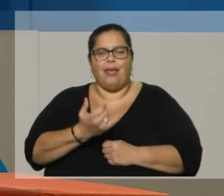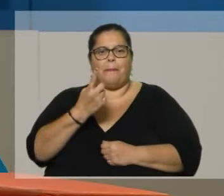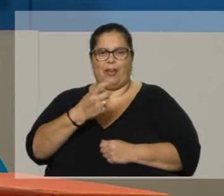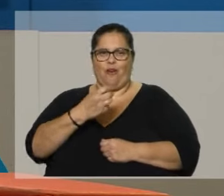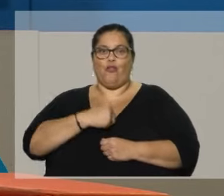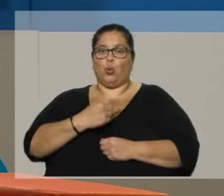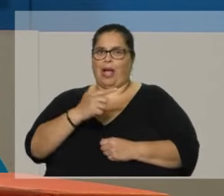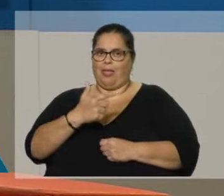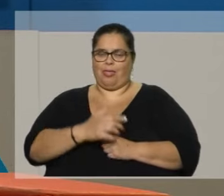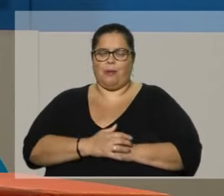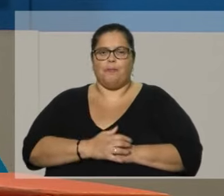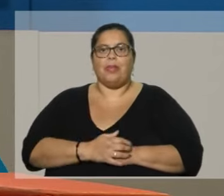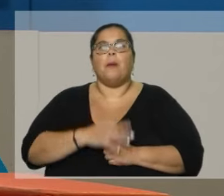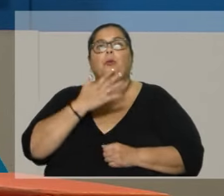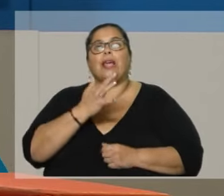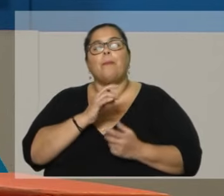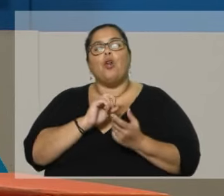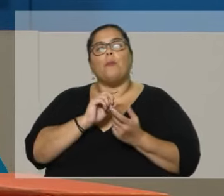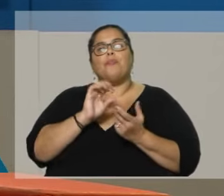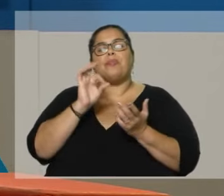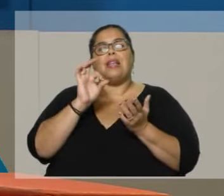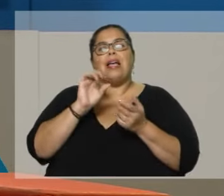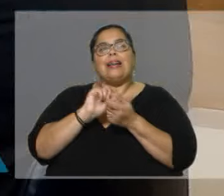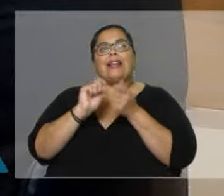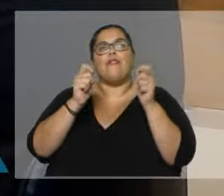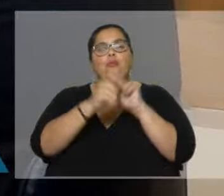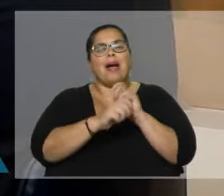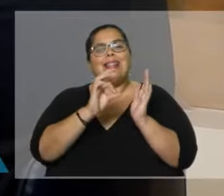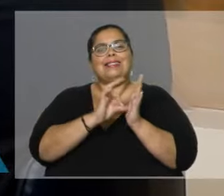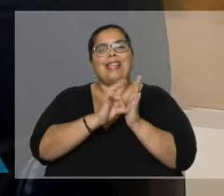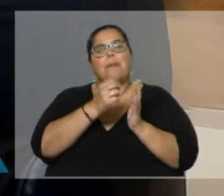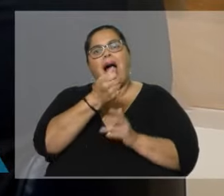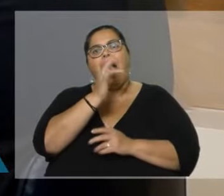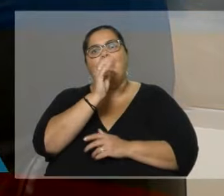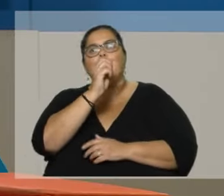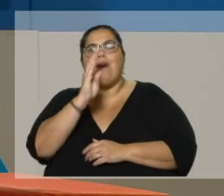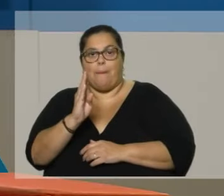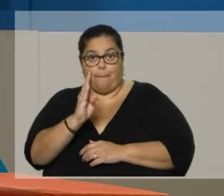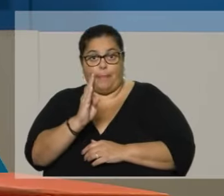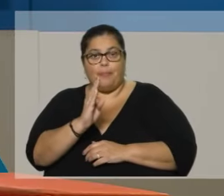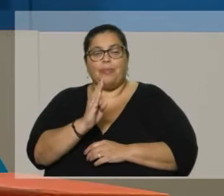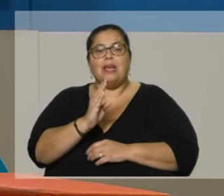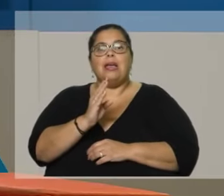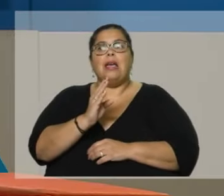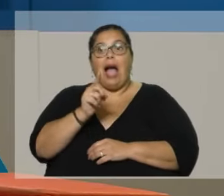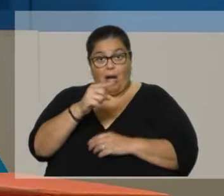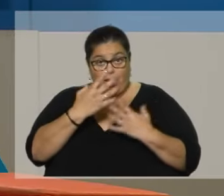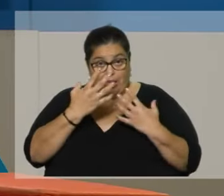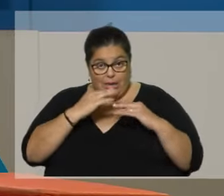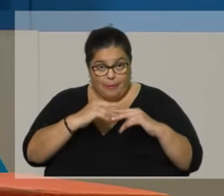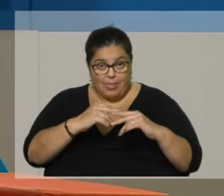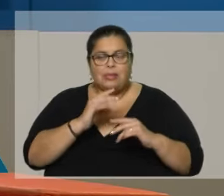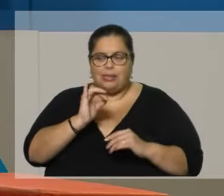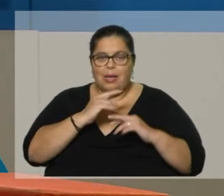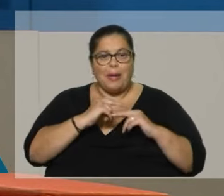propuestas es reformar el sistema de AFAP. A ver, ¿la van a mantener o cómo es? ver, cuénteme. Sí, la vamos a mantener, pero diferente. Actualmente,